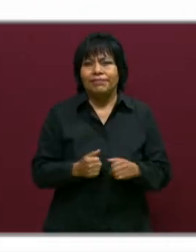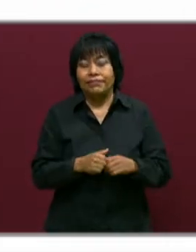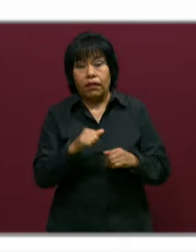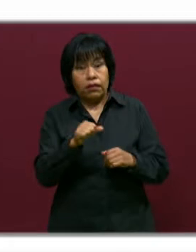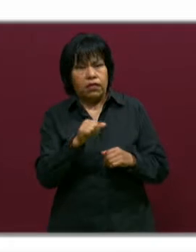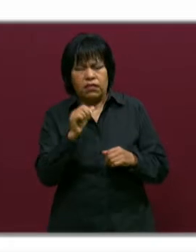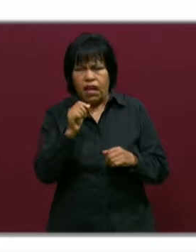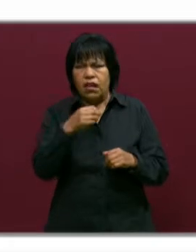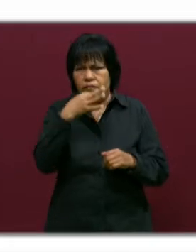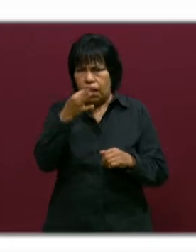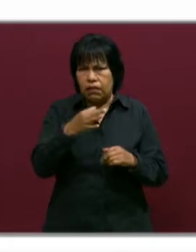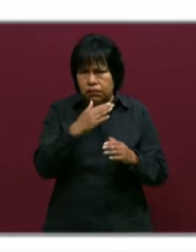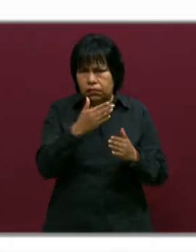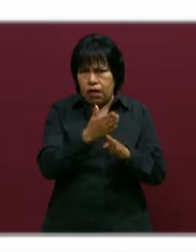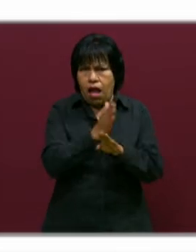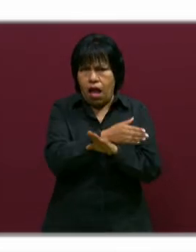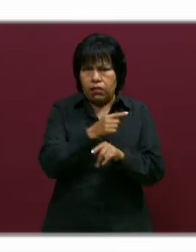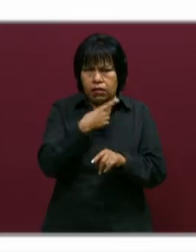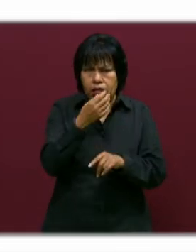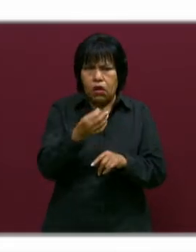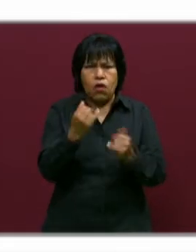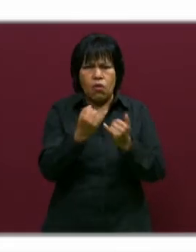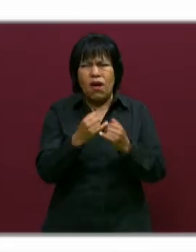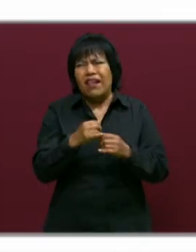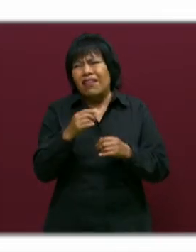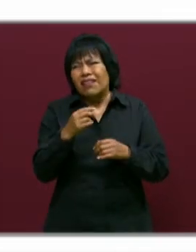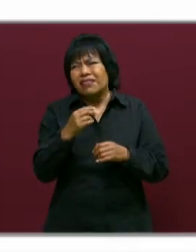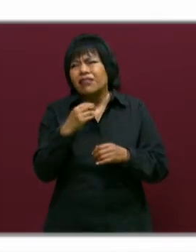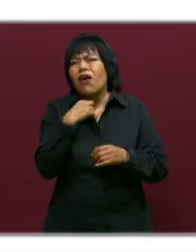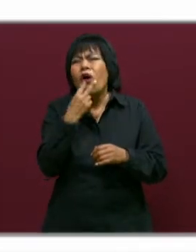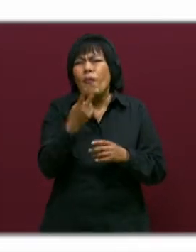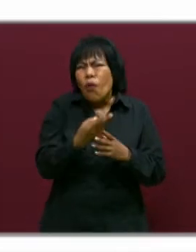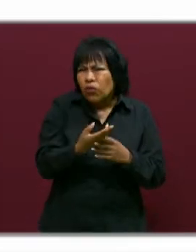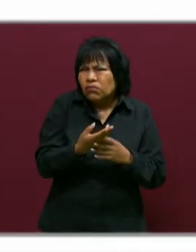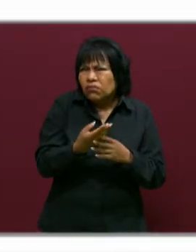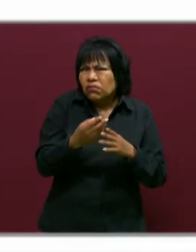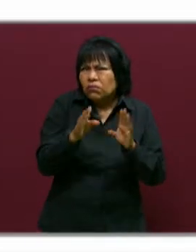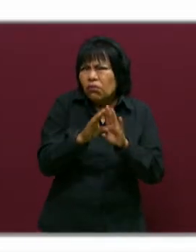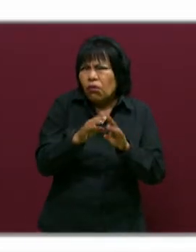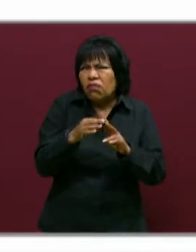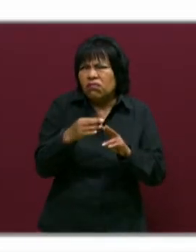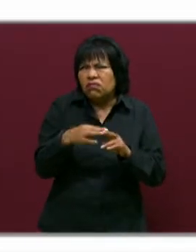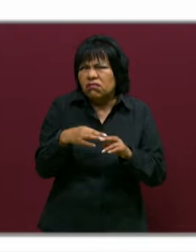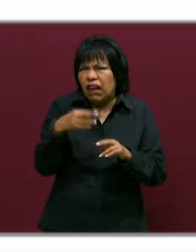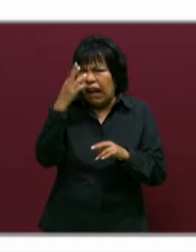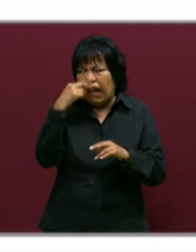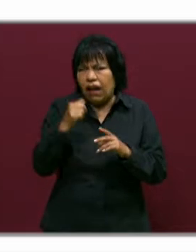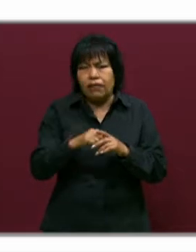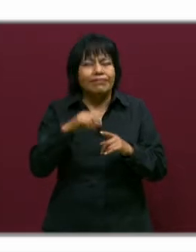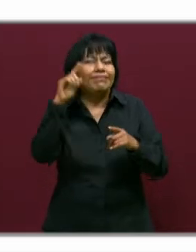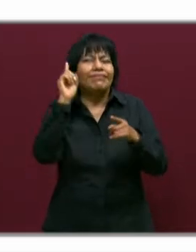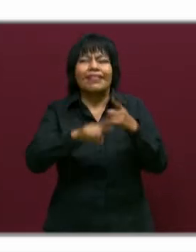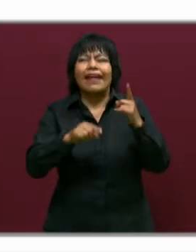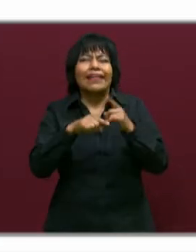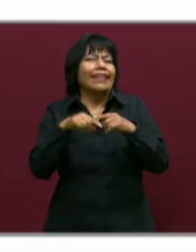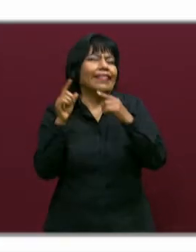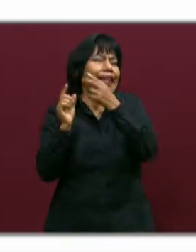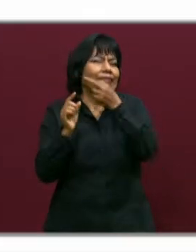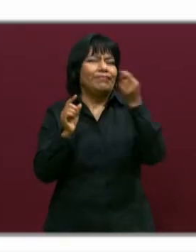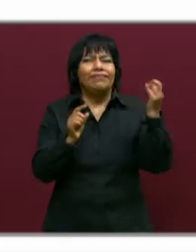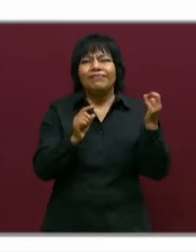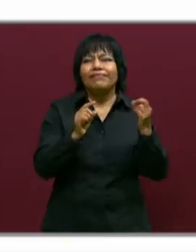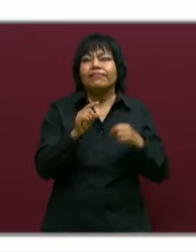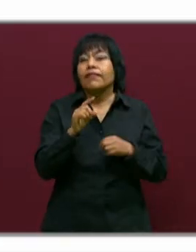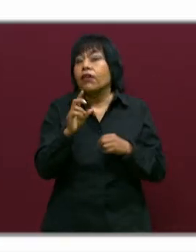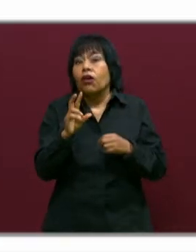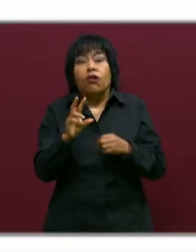bueno, lo hemos comentado en muchas ocasiones, de repente sentimos que nuestra voz hace un poco de eco y entonces nos lo quitamos para hablar con los demás